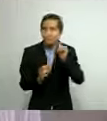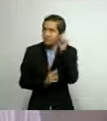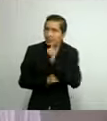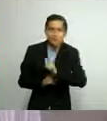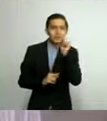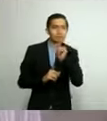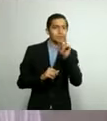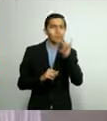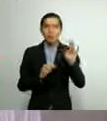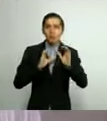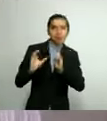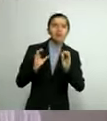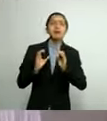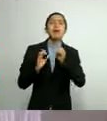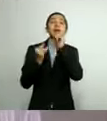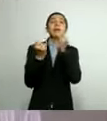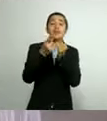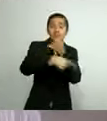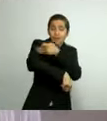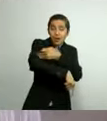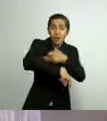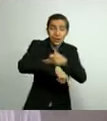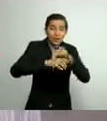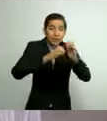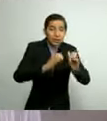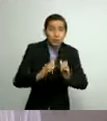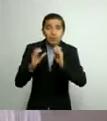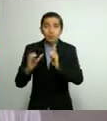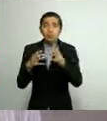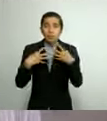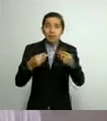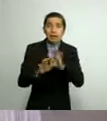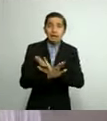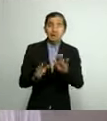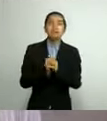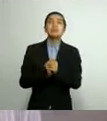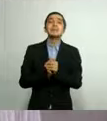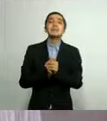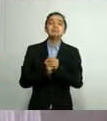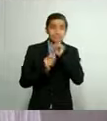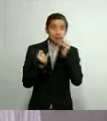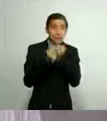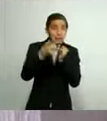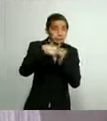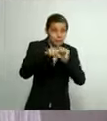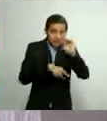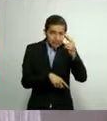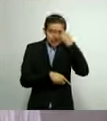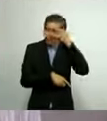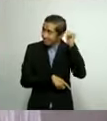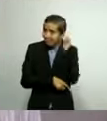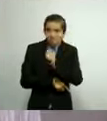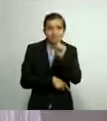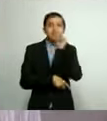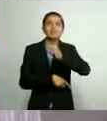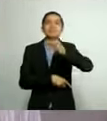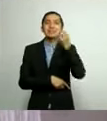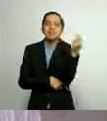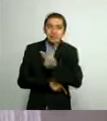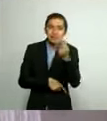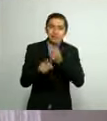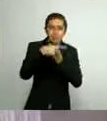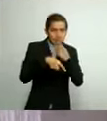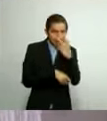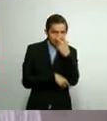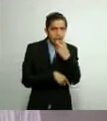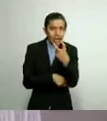cuidando a nuestras familias. Y hay que recordar siempre que necesitamos tomárnoslo